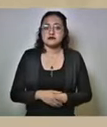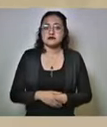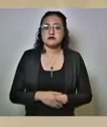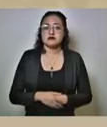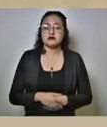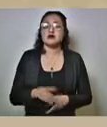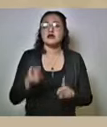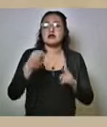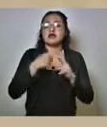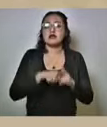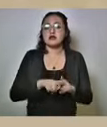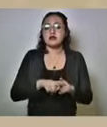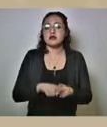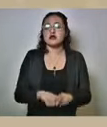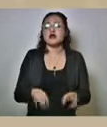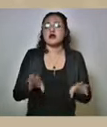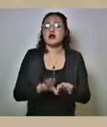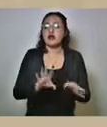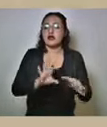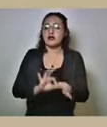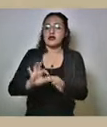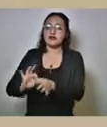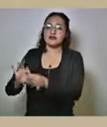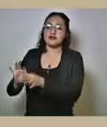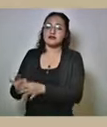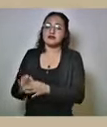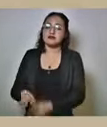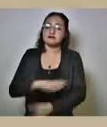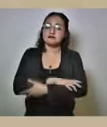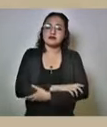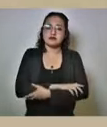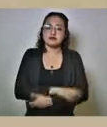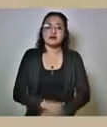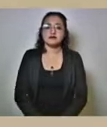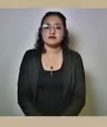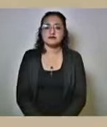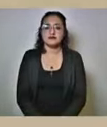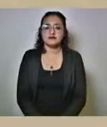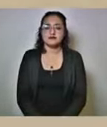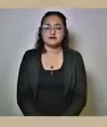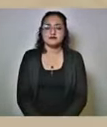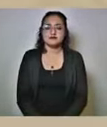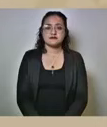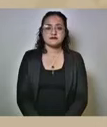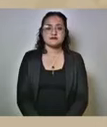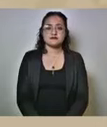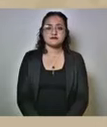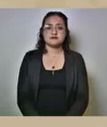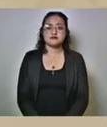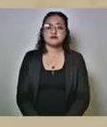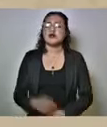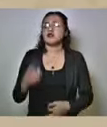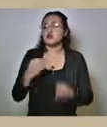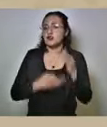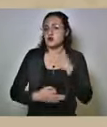el inicio de la cadena de solidaridad hablo de todos